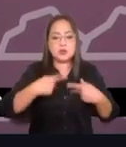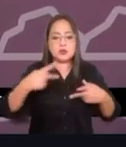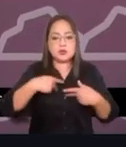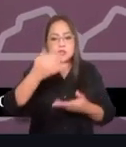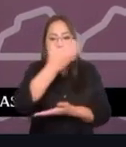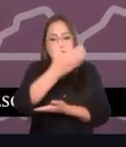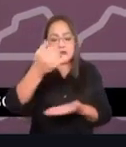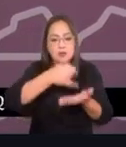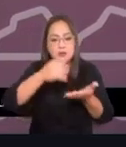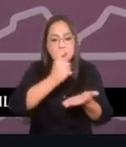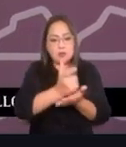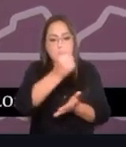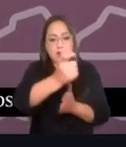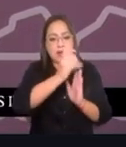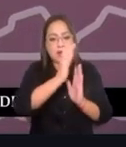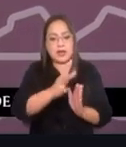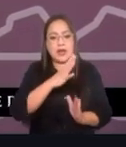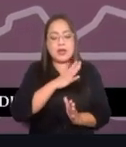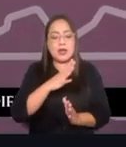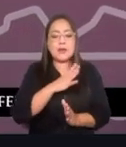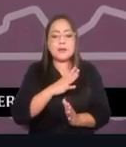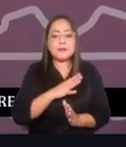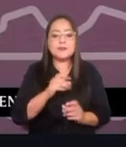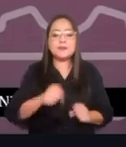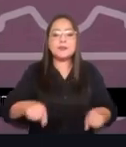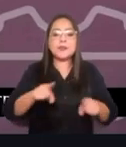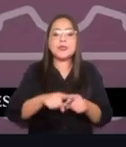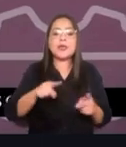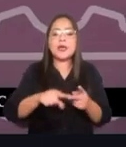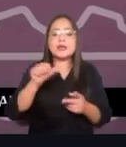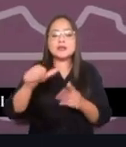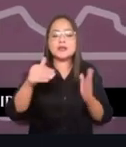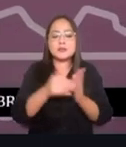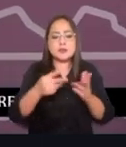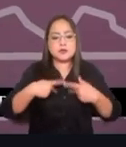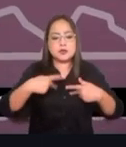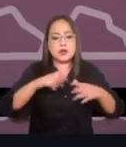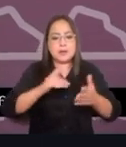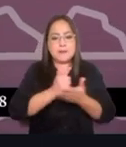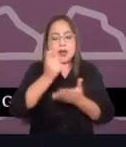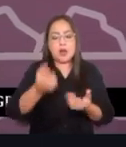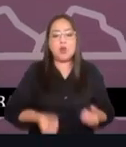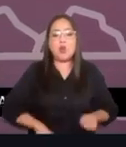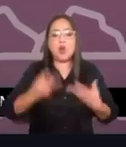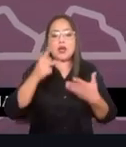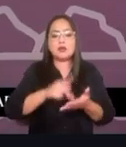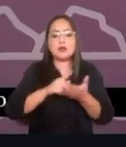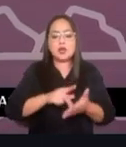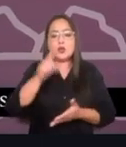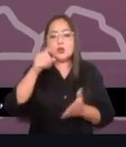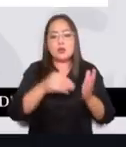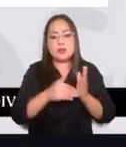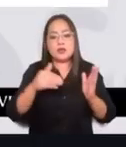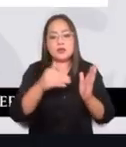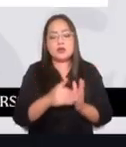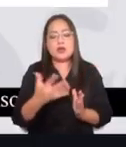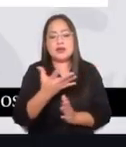17.624 productores pagados, toneladas cubiertas, 1.513